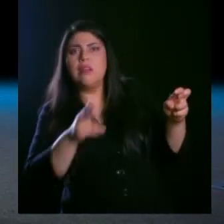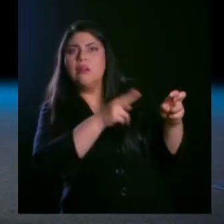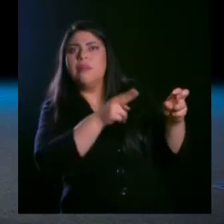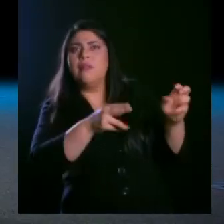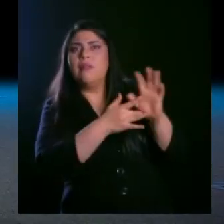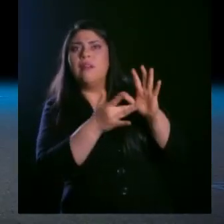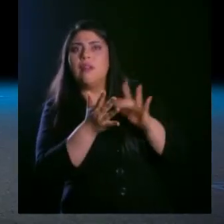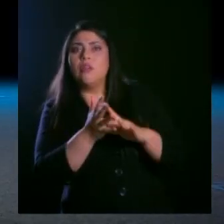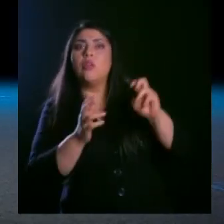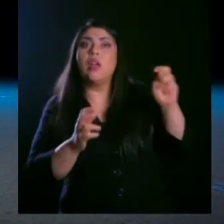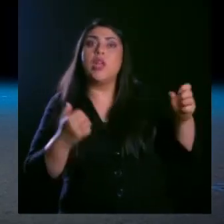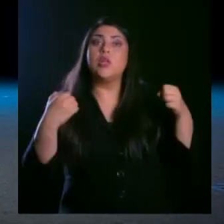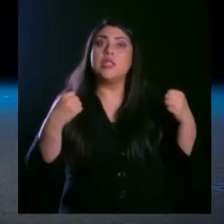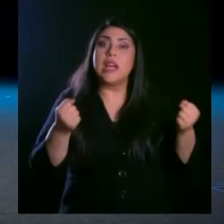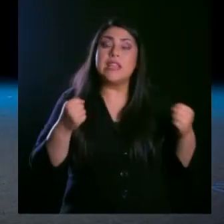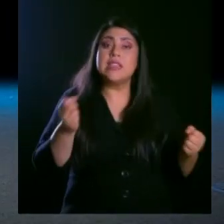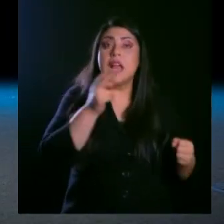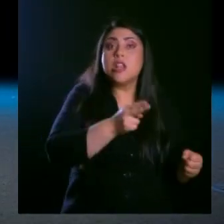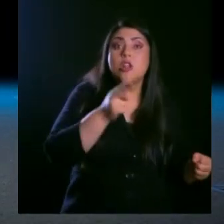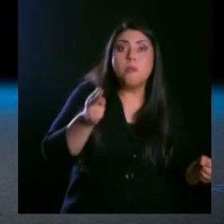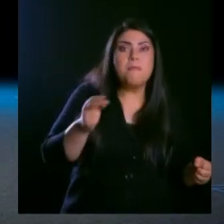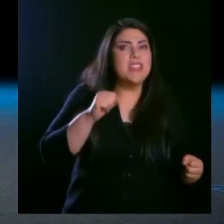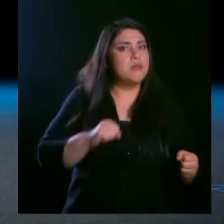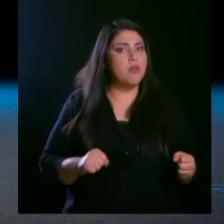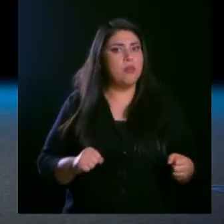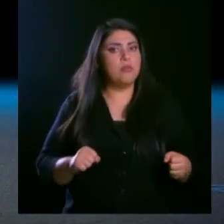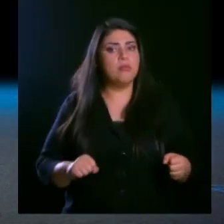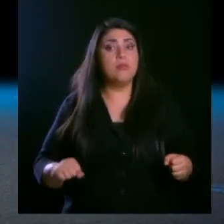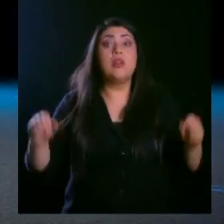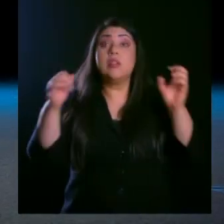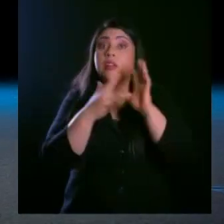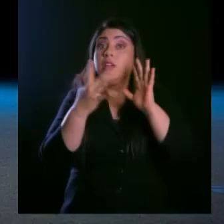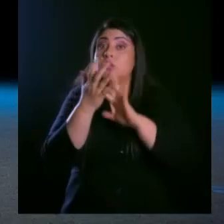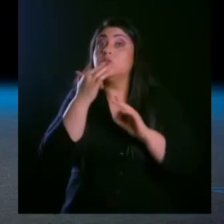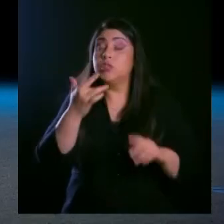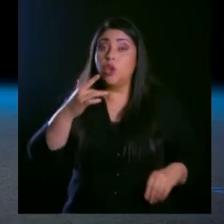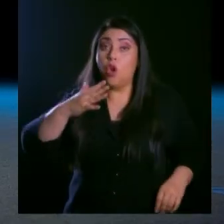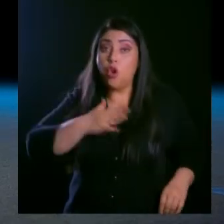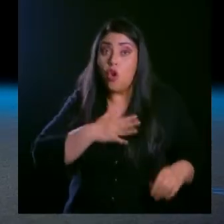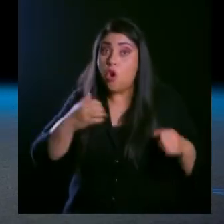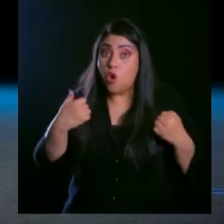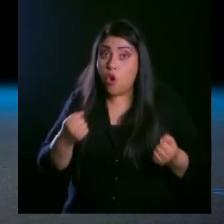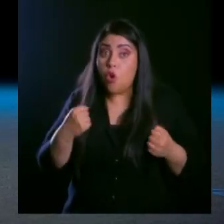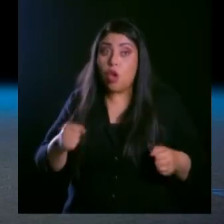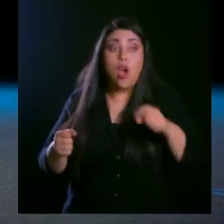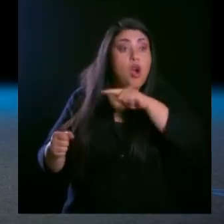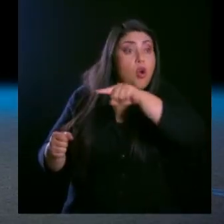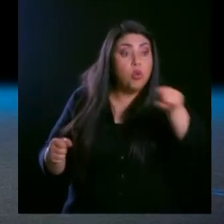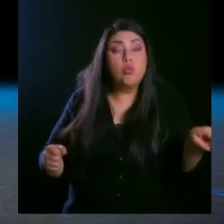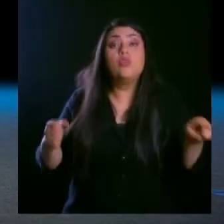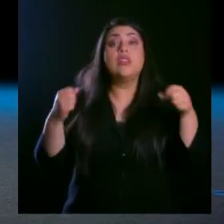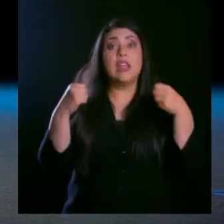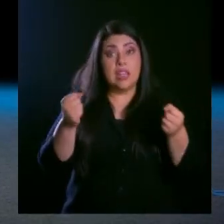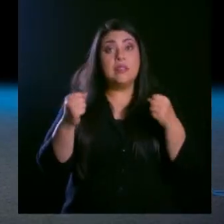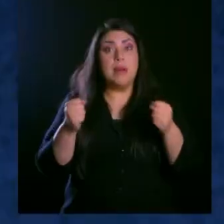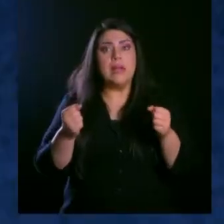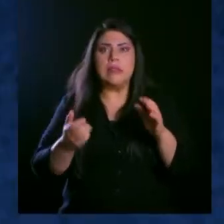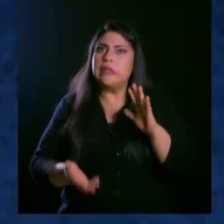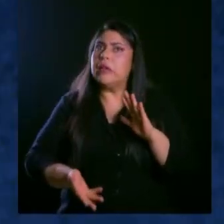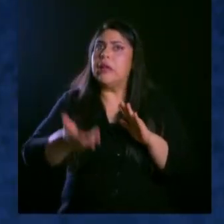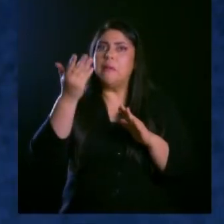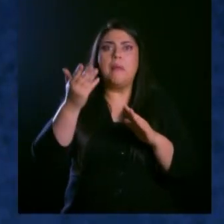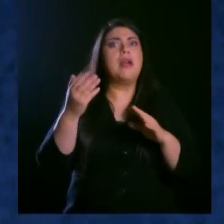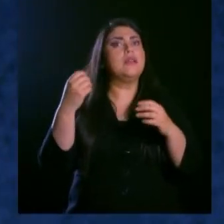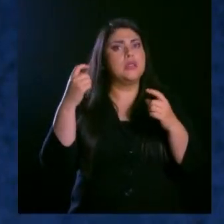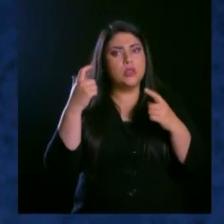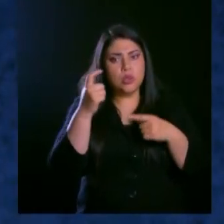que hacían las mismas obras. Como Jesús les dijo a ellos, miren, lo que yo estoy haciendo y cosas aún más grandes, ustedes van a hacer. Estas